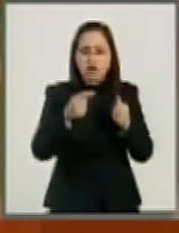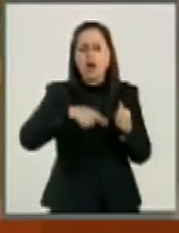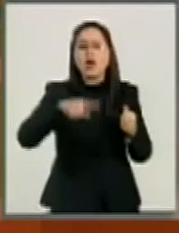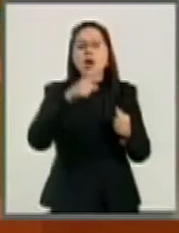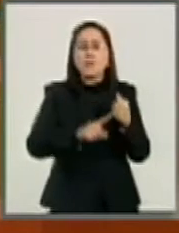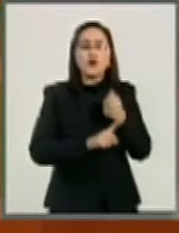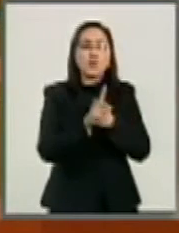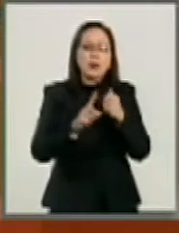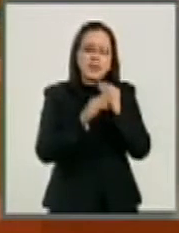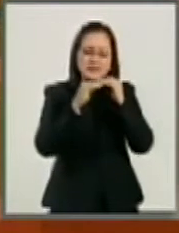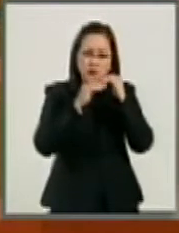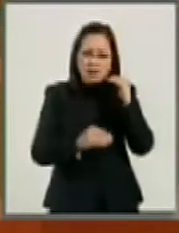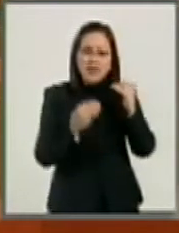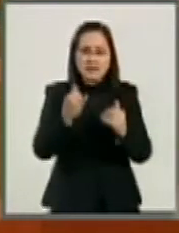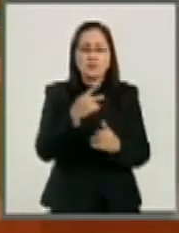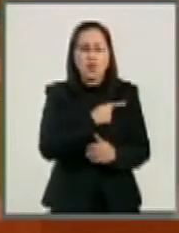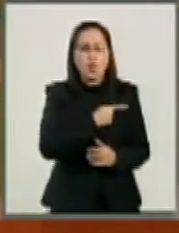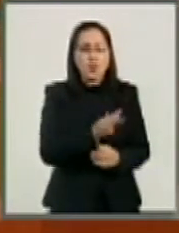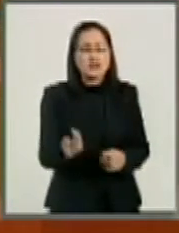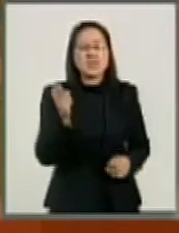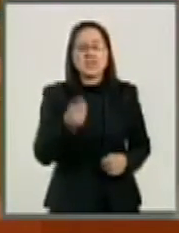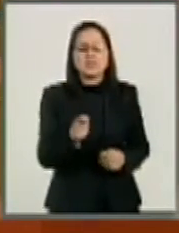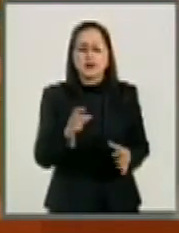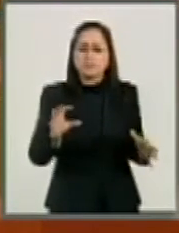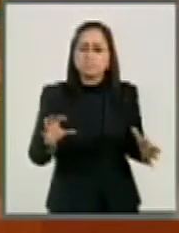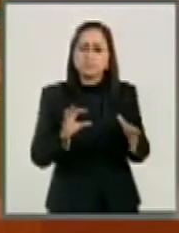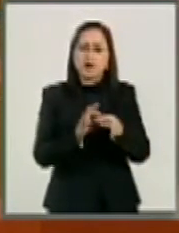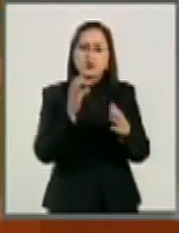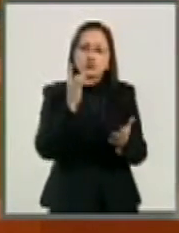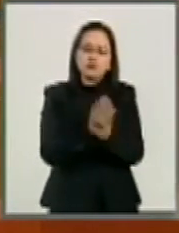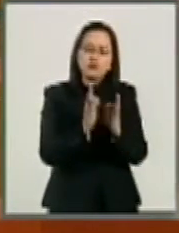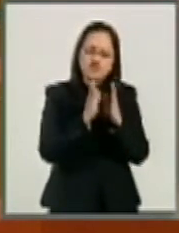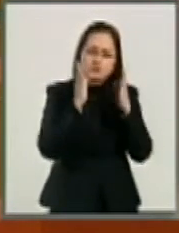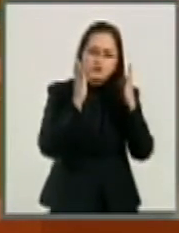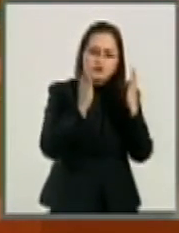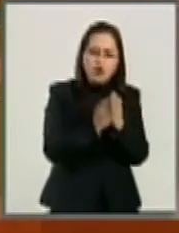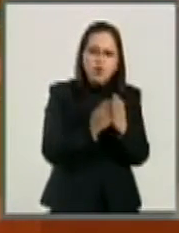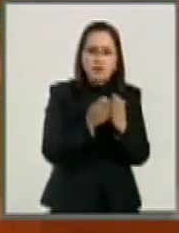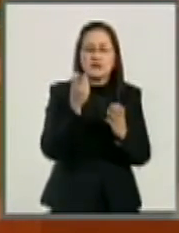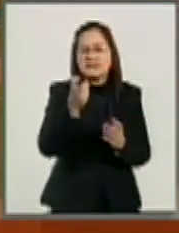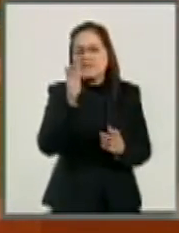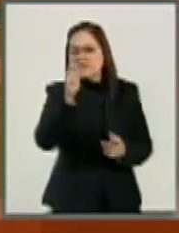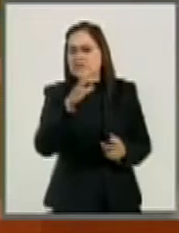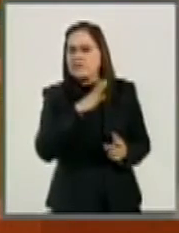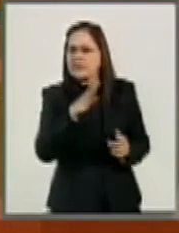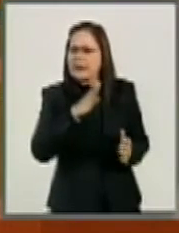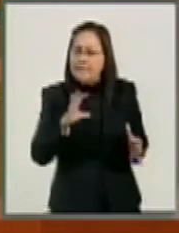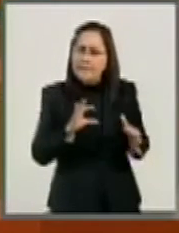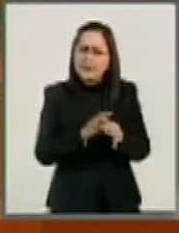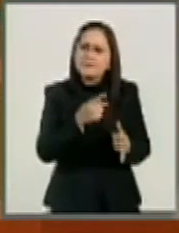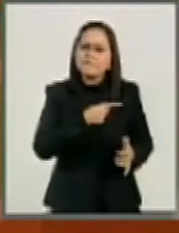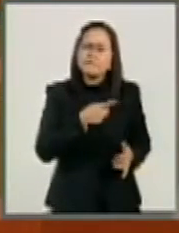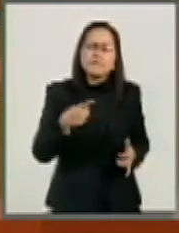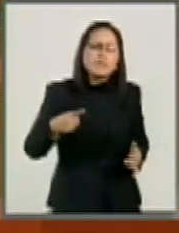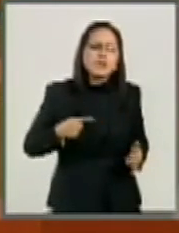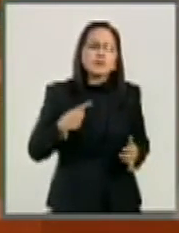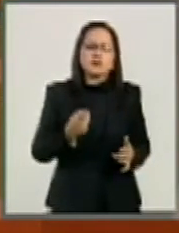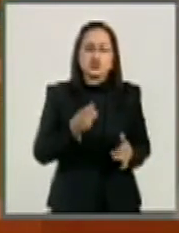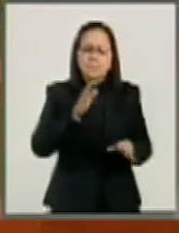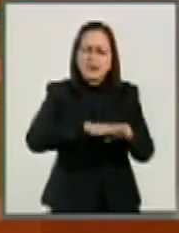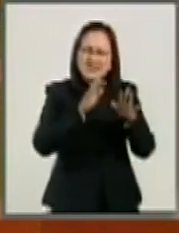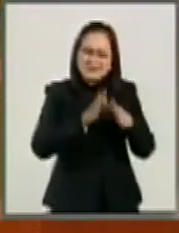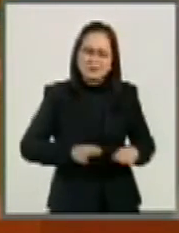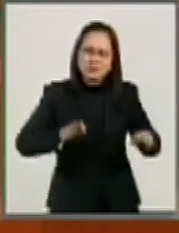desigualdad y la pobreza es estructural, es secular. Vamos a darle una prioridad de